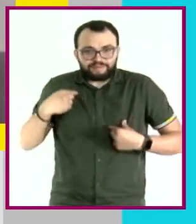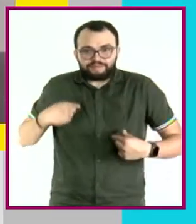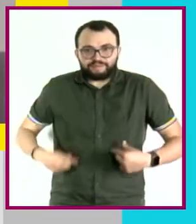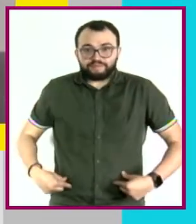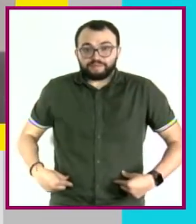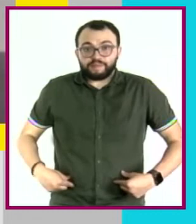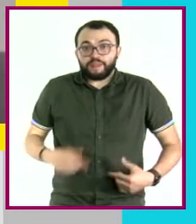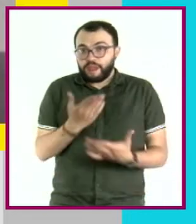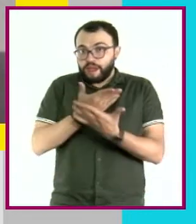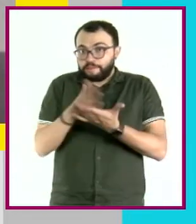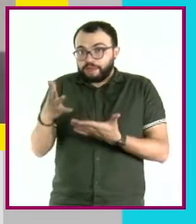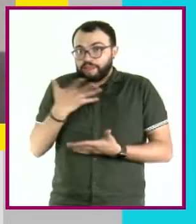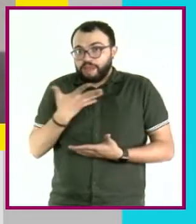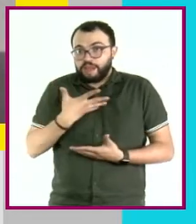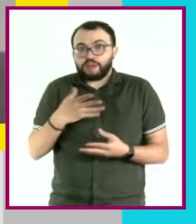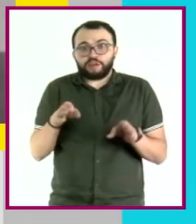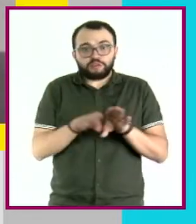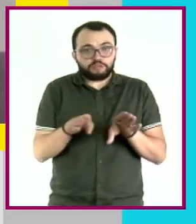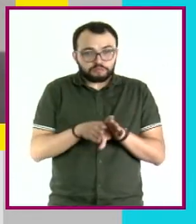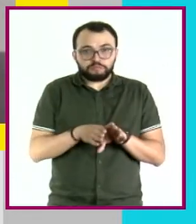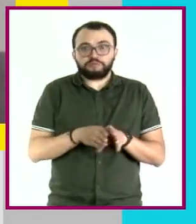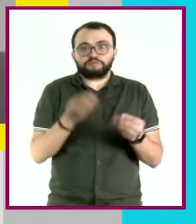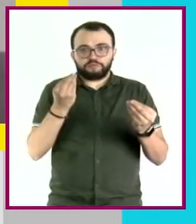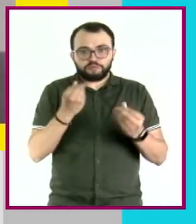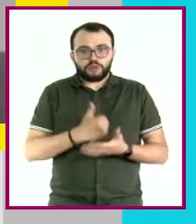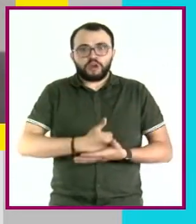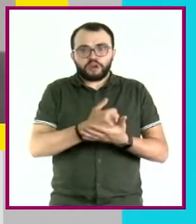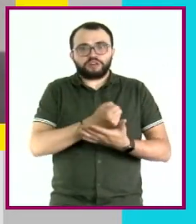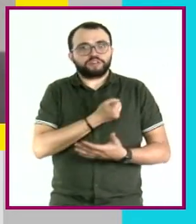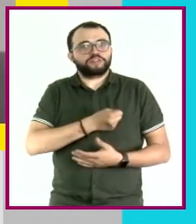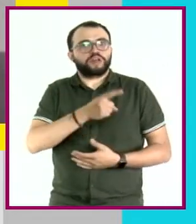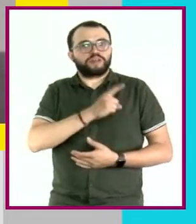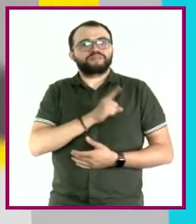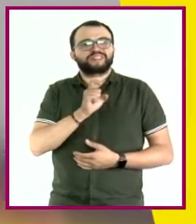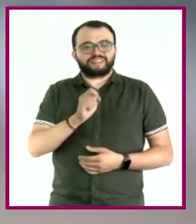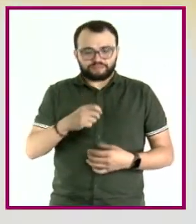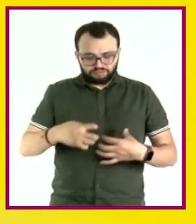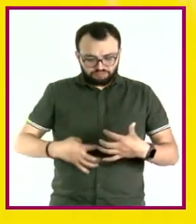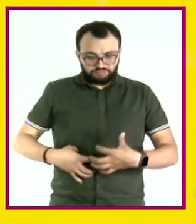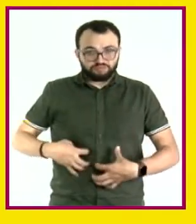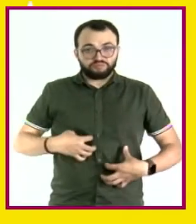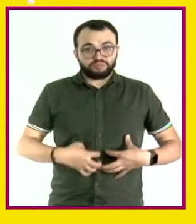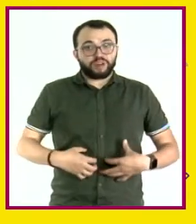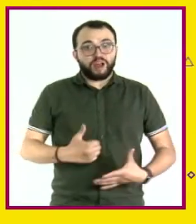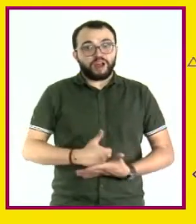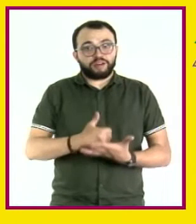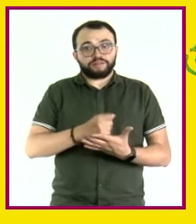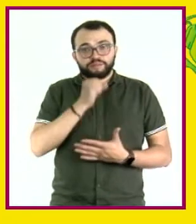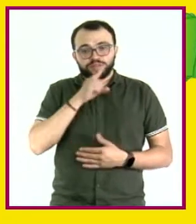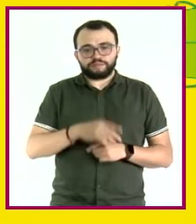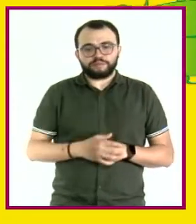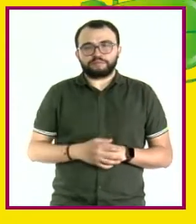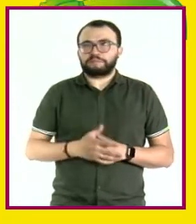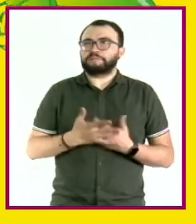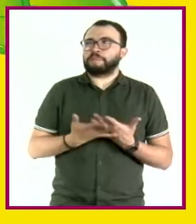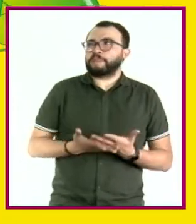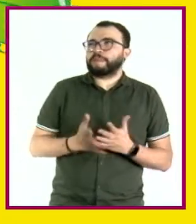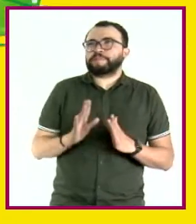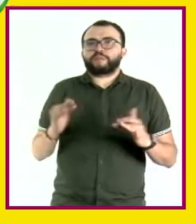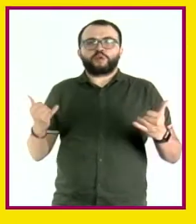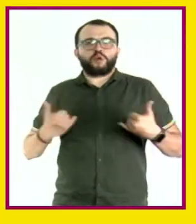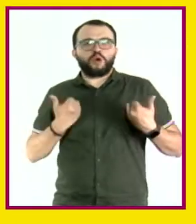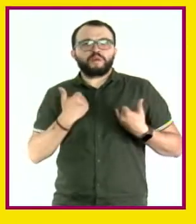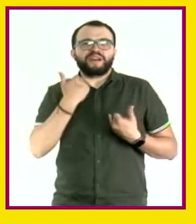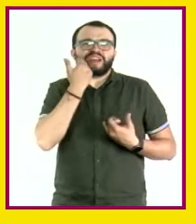considerable de fibra que ayuda a la salud de nuestro sistema digestivo. Si un adolescente quisiera sustituir